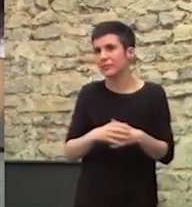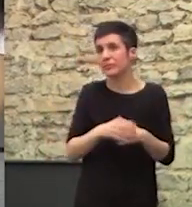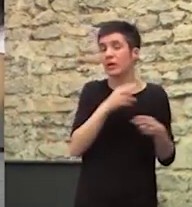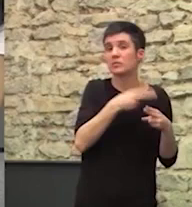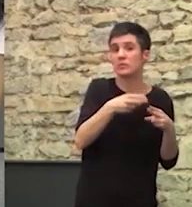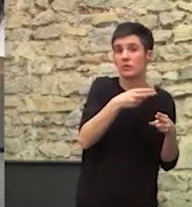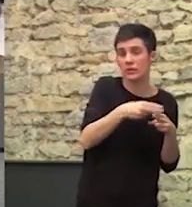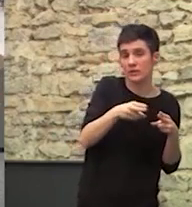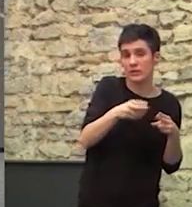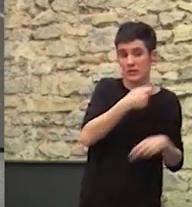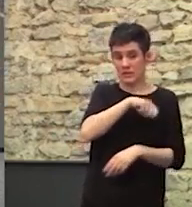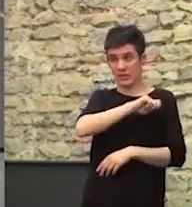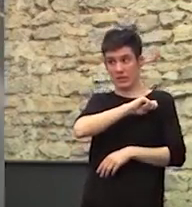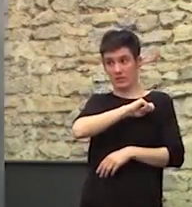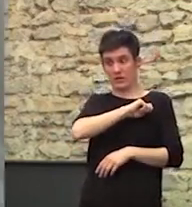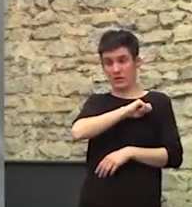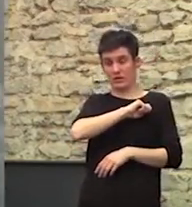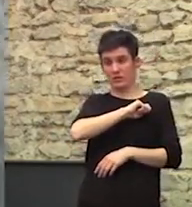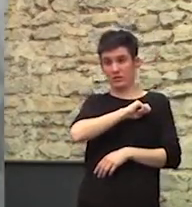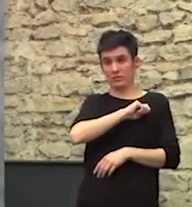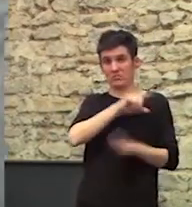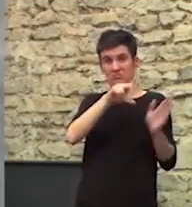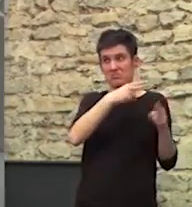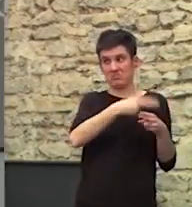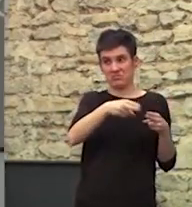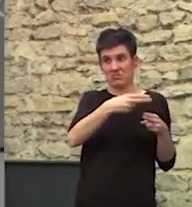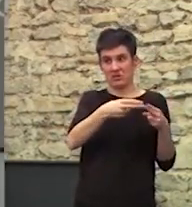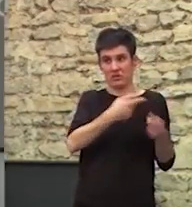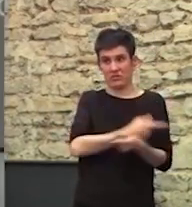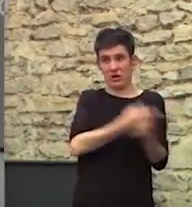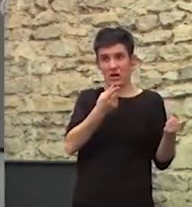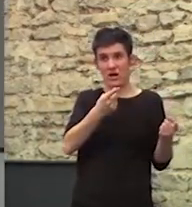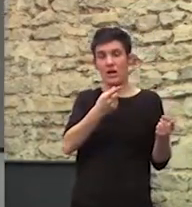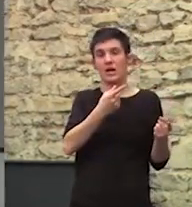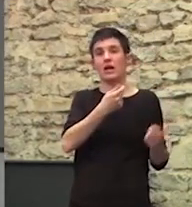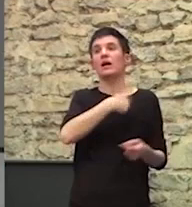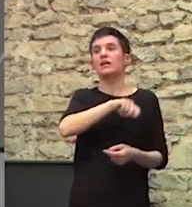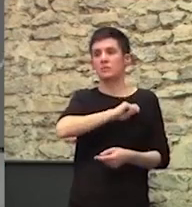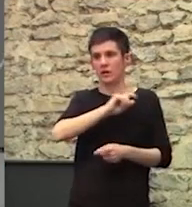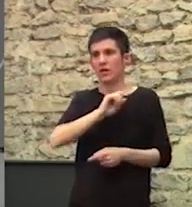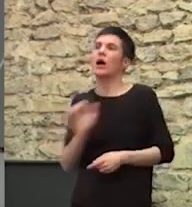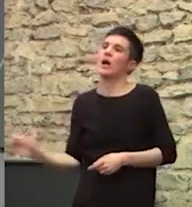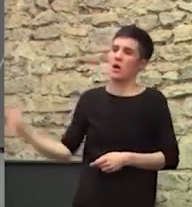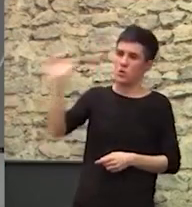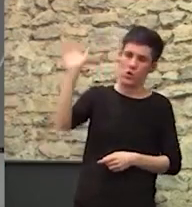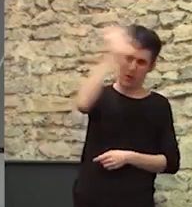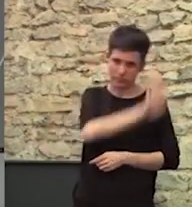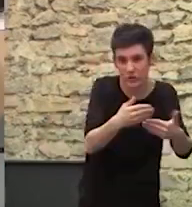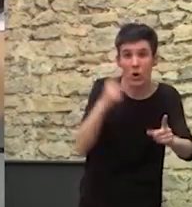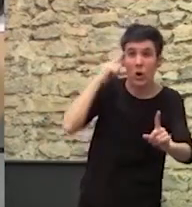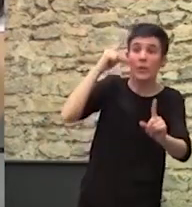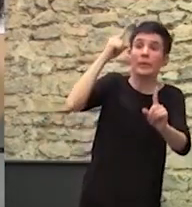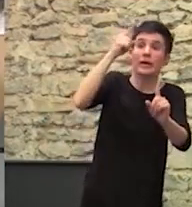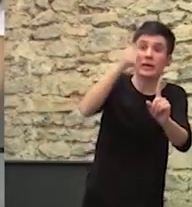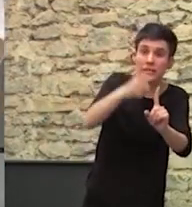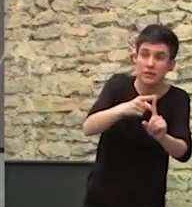políticas en España Cualquier política Que se ha desarrollado en España Y en Europa también Que ha pretendido